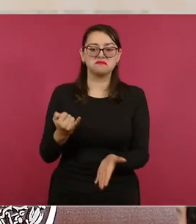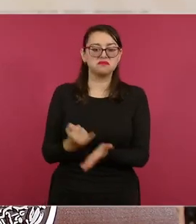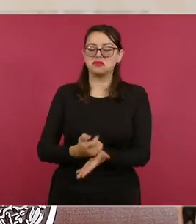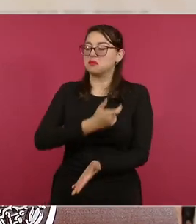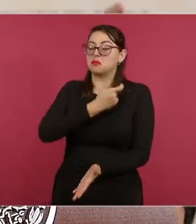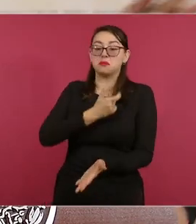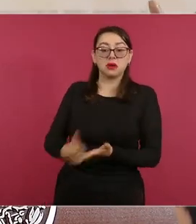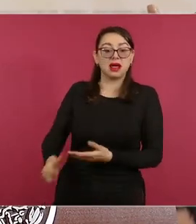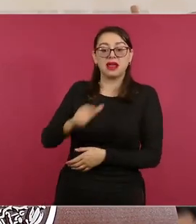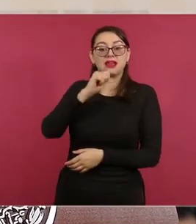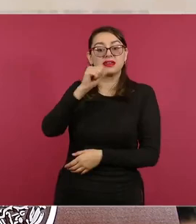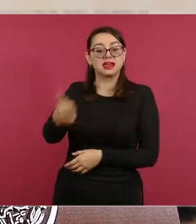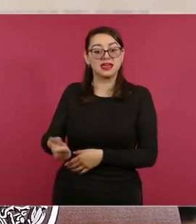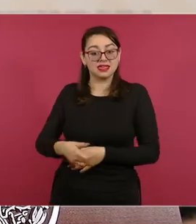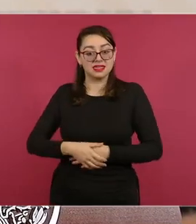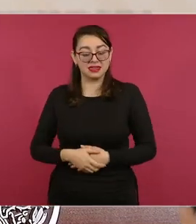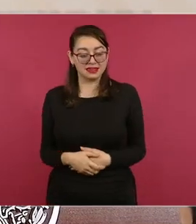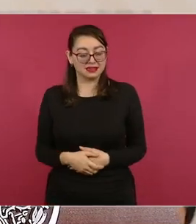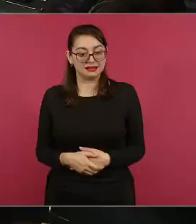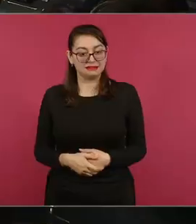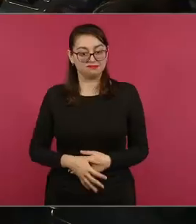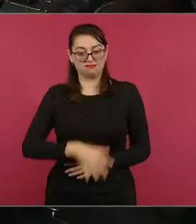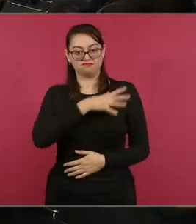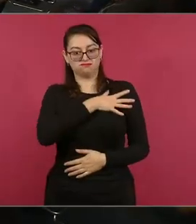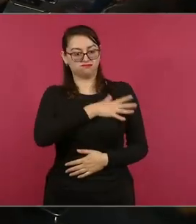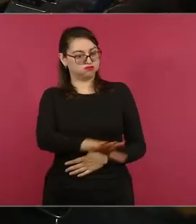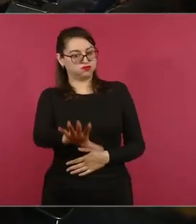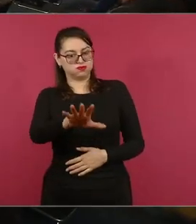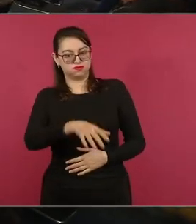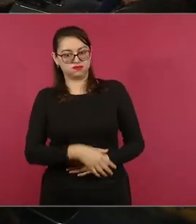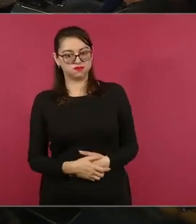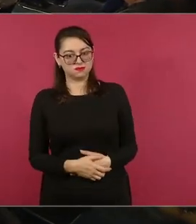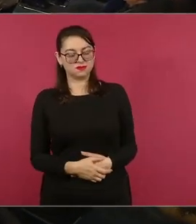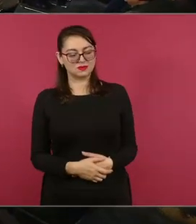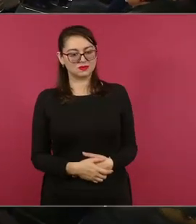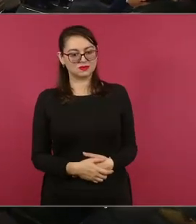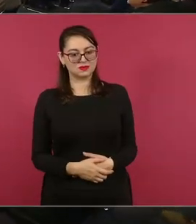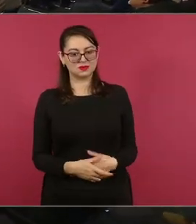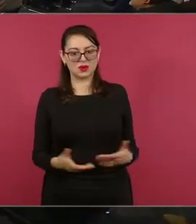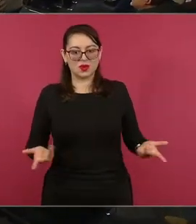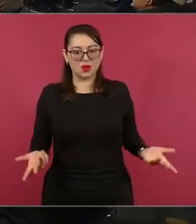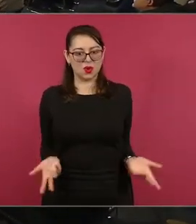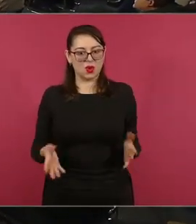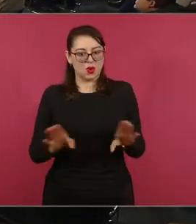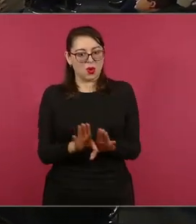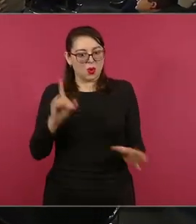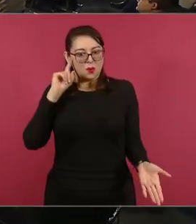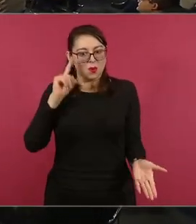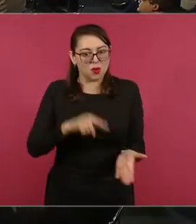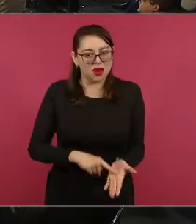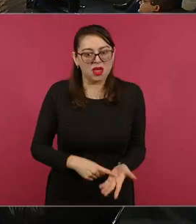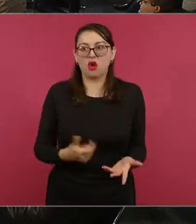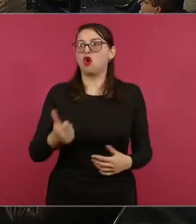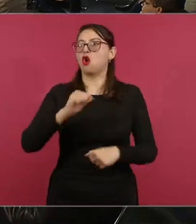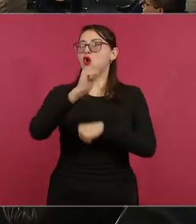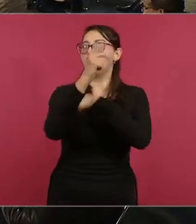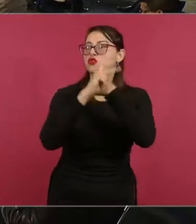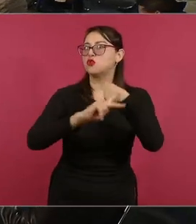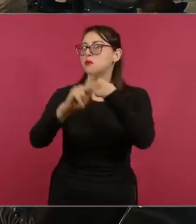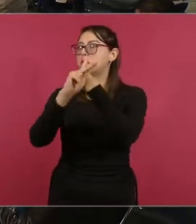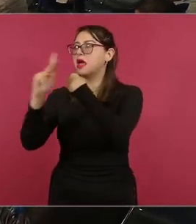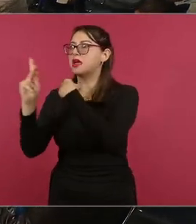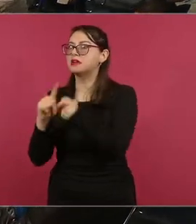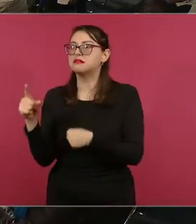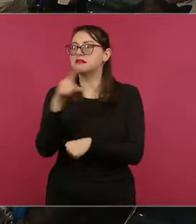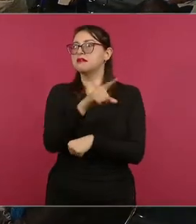Increíble, eso no pasa en ningún país del mundo.